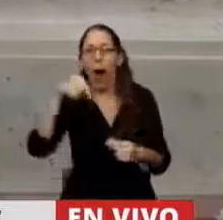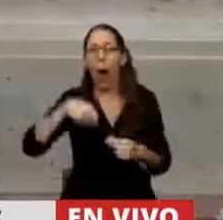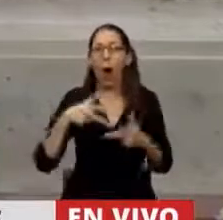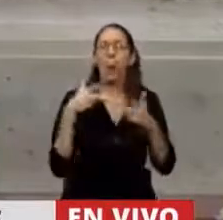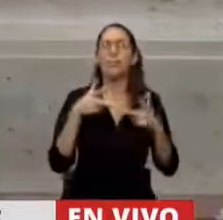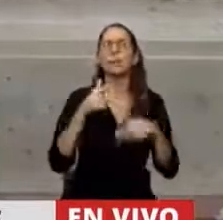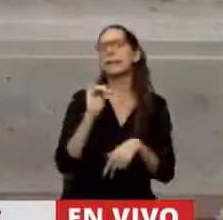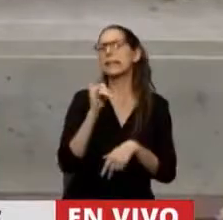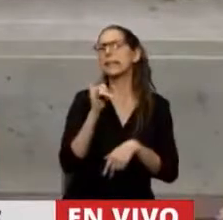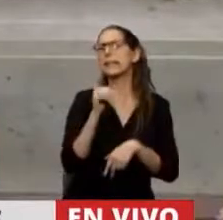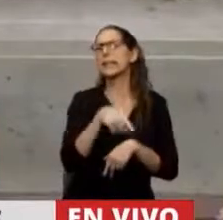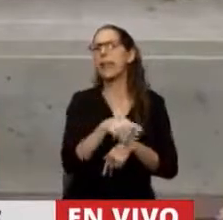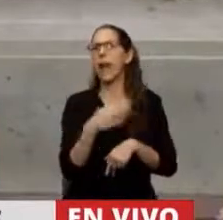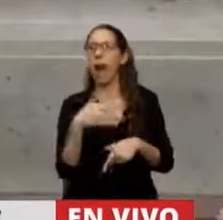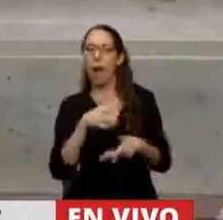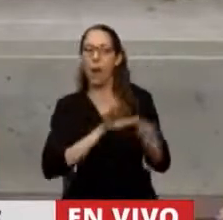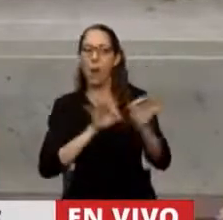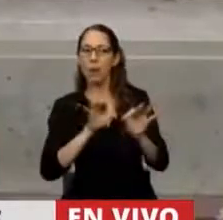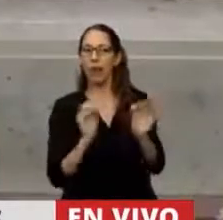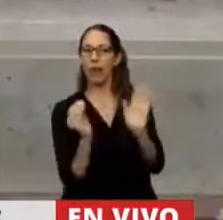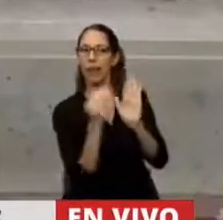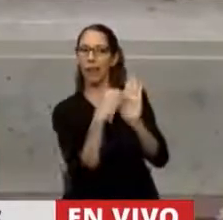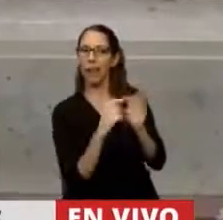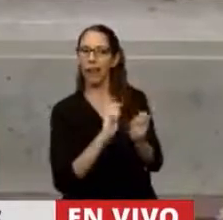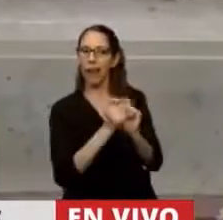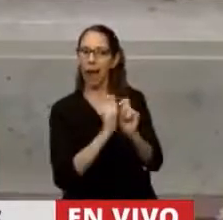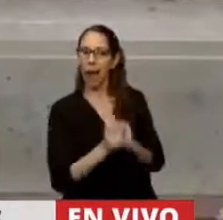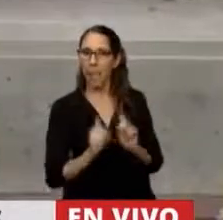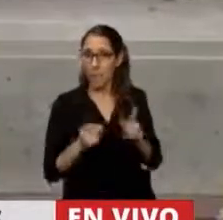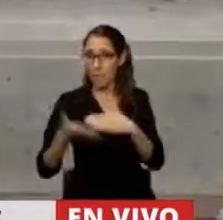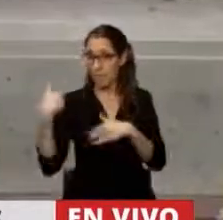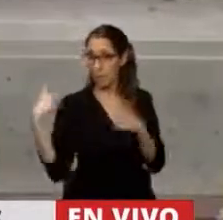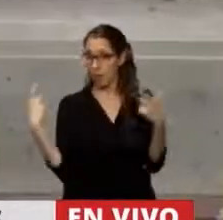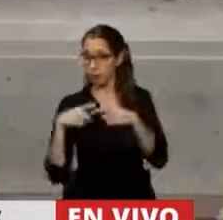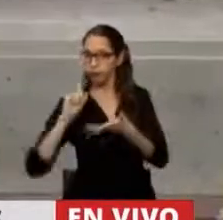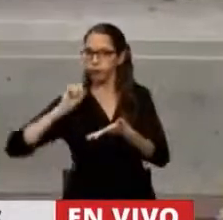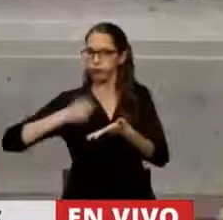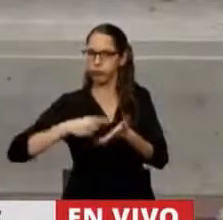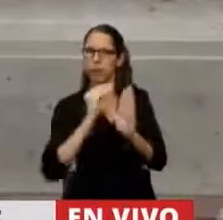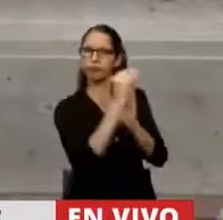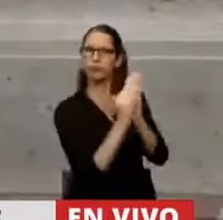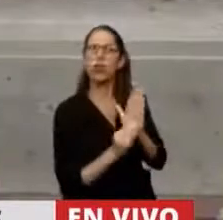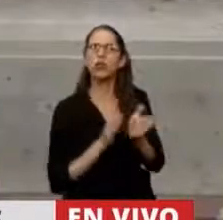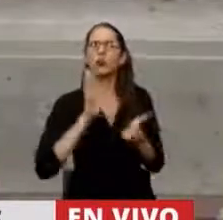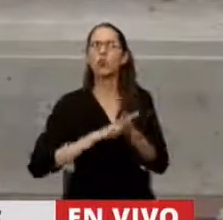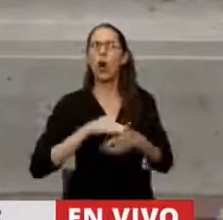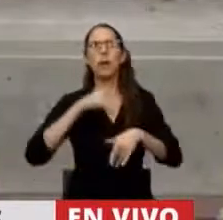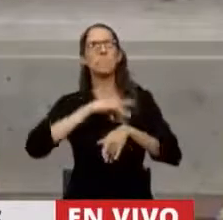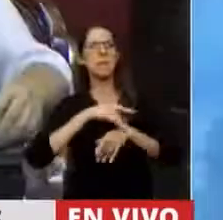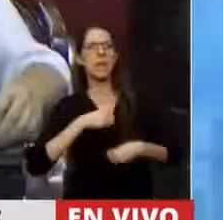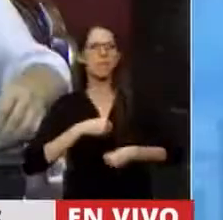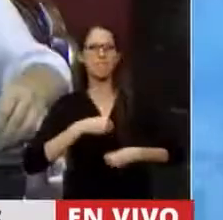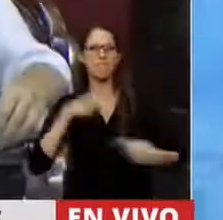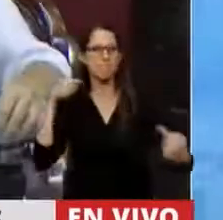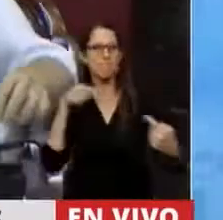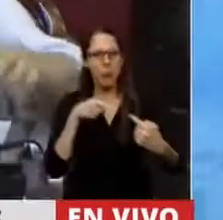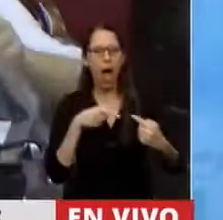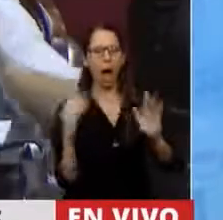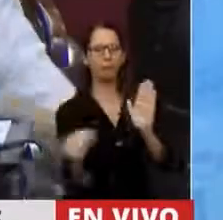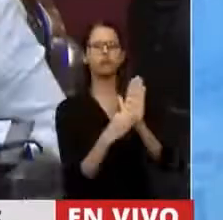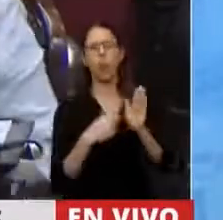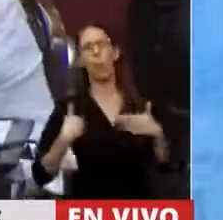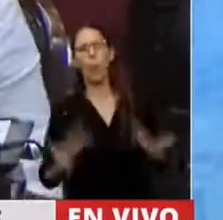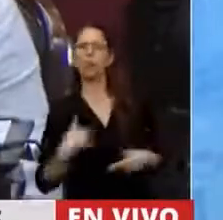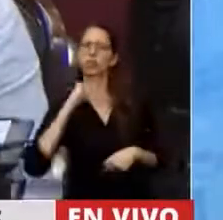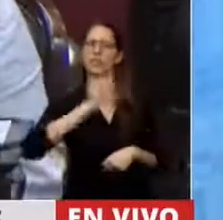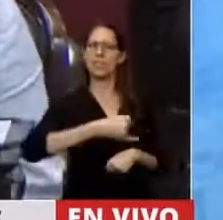votar por las modificaciones que se incluyeron en el dictamen en relación a la objeción de conciencia. Y como ya lo señaló mi compañera